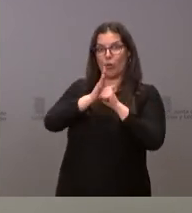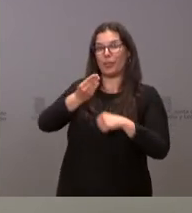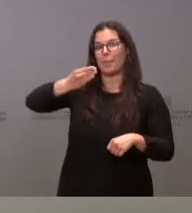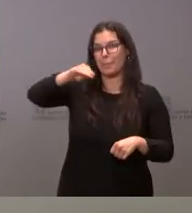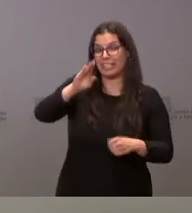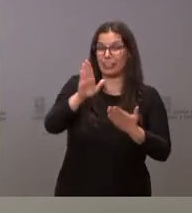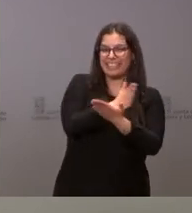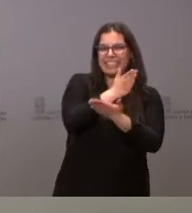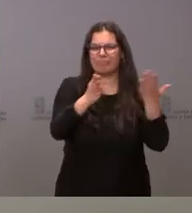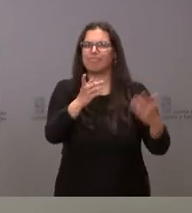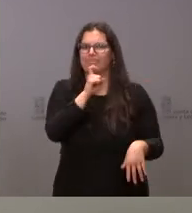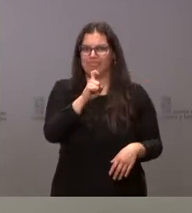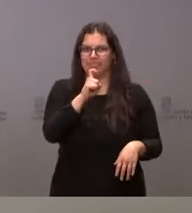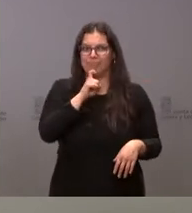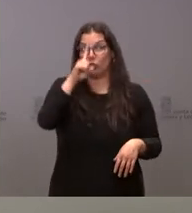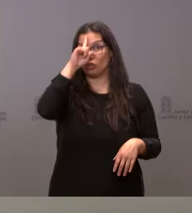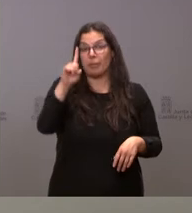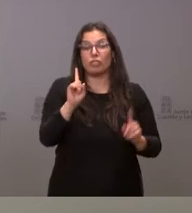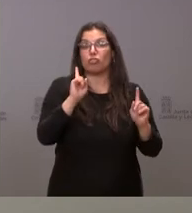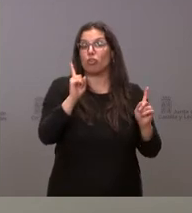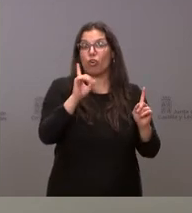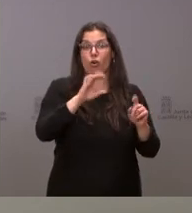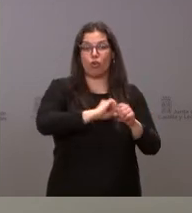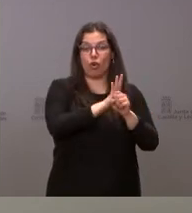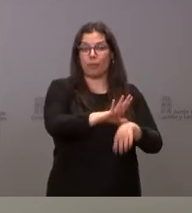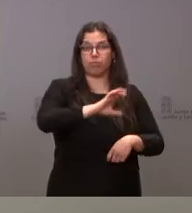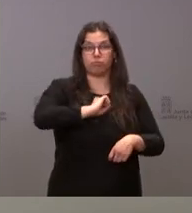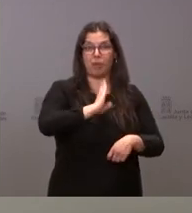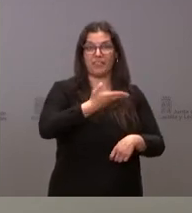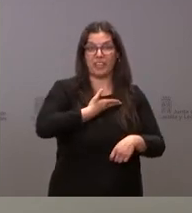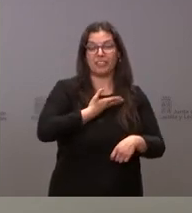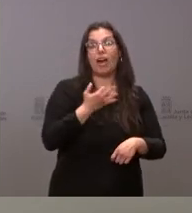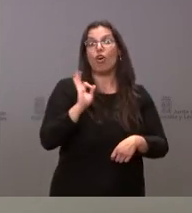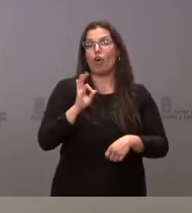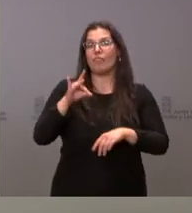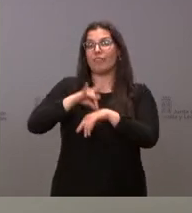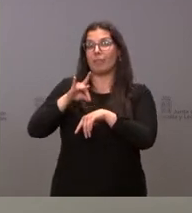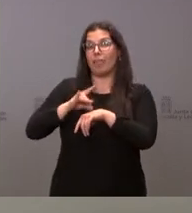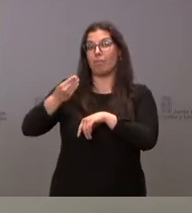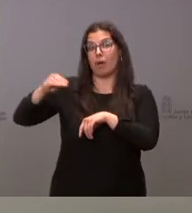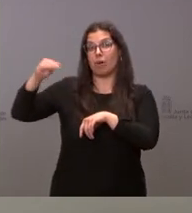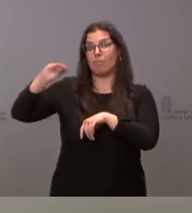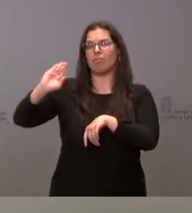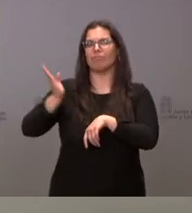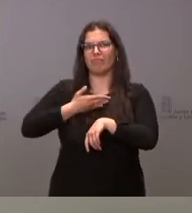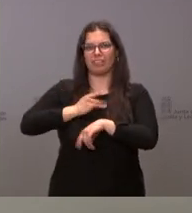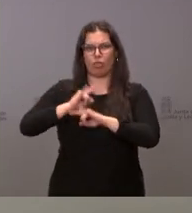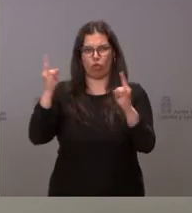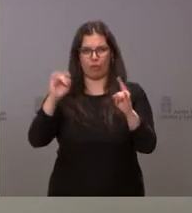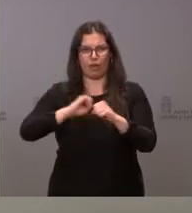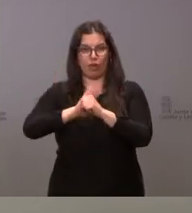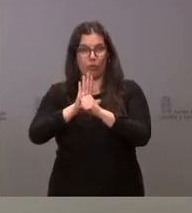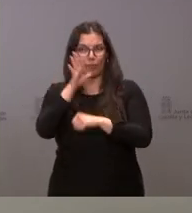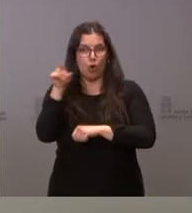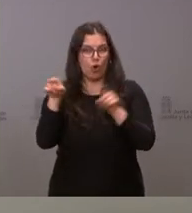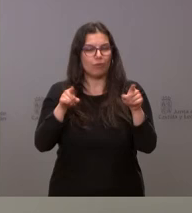añadido a ese factor por el que acuden a los centros sanitarios. En todo caso, la asistencia